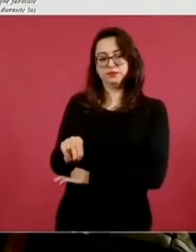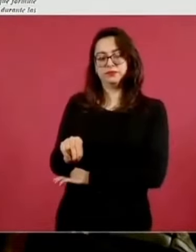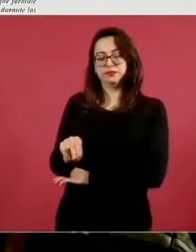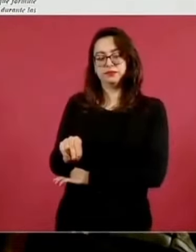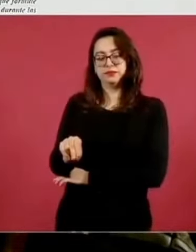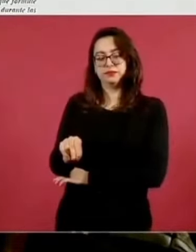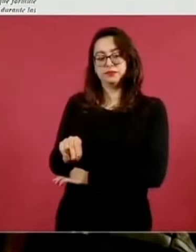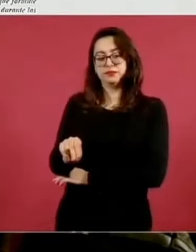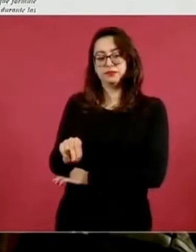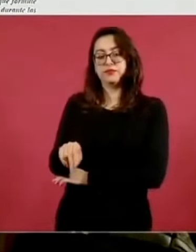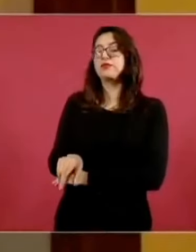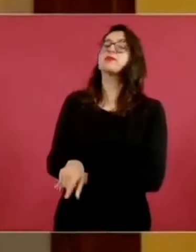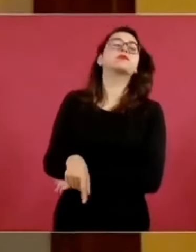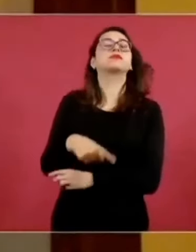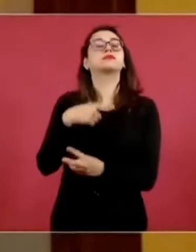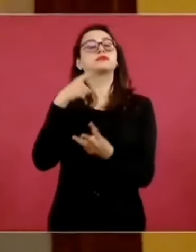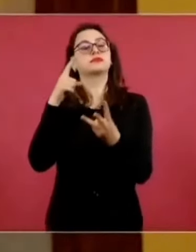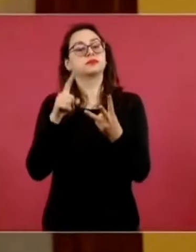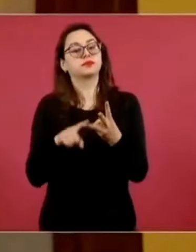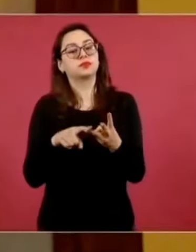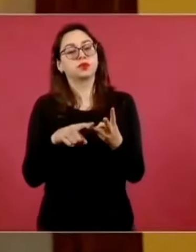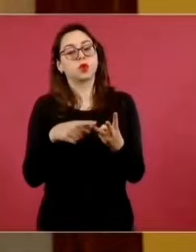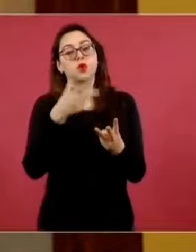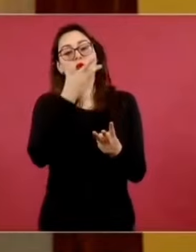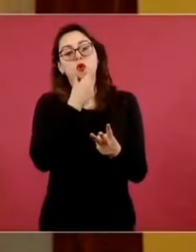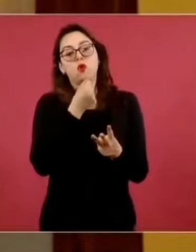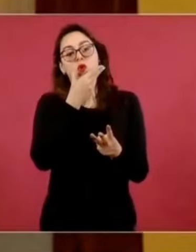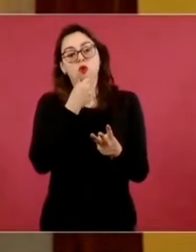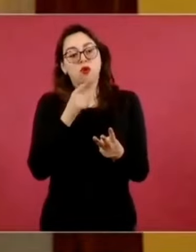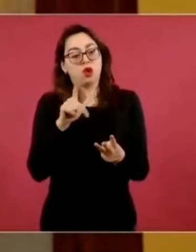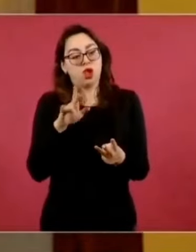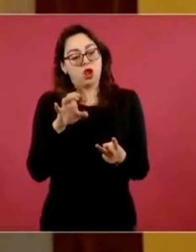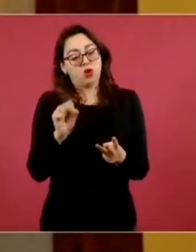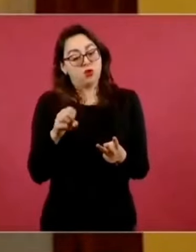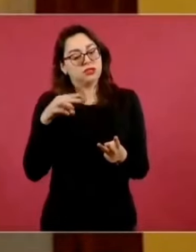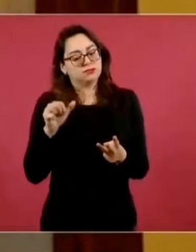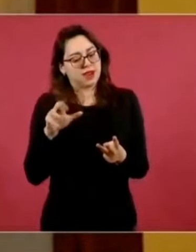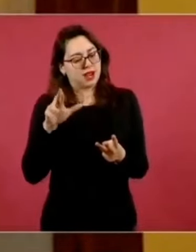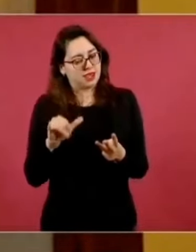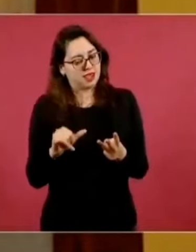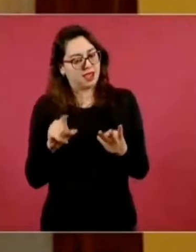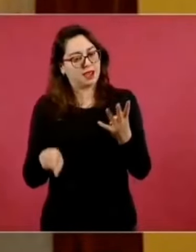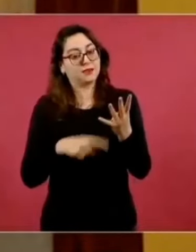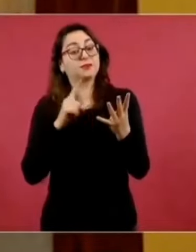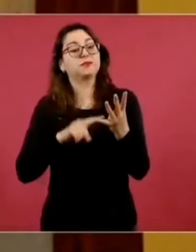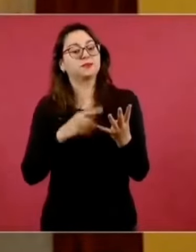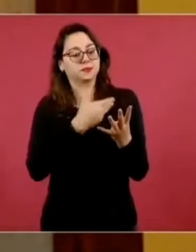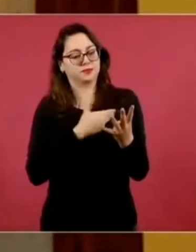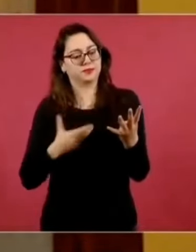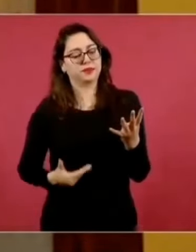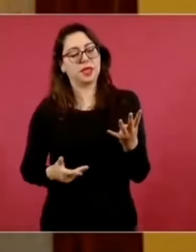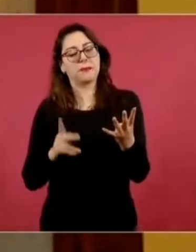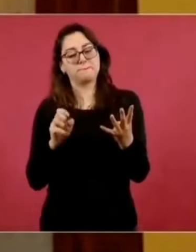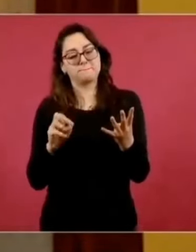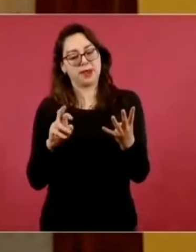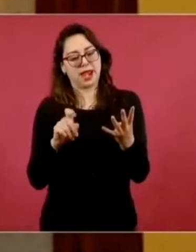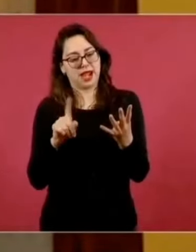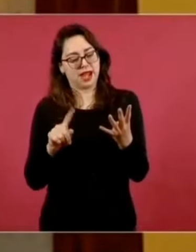Por su parte, el ministro Luis María Aguilar y el presidente Pérez Ayán